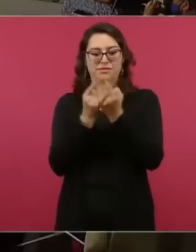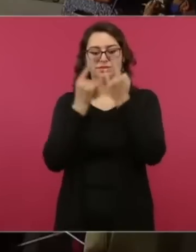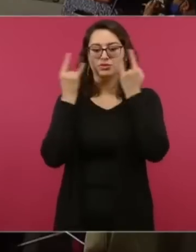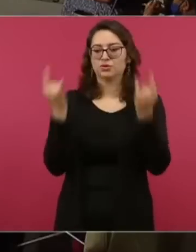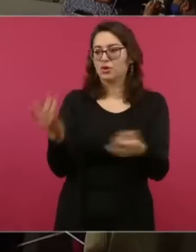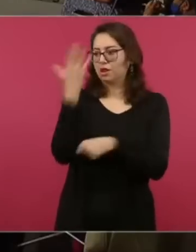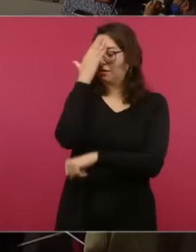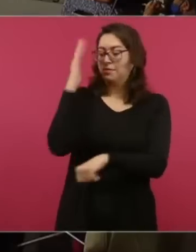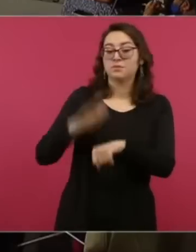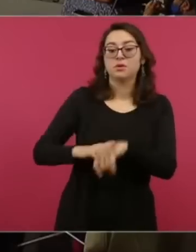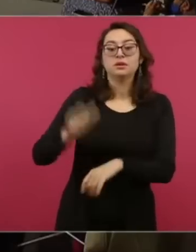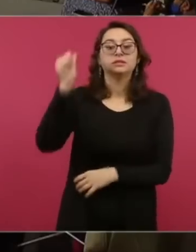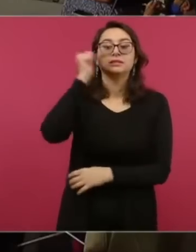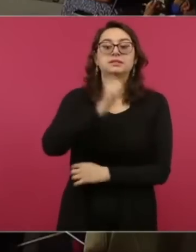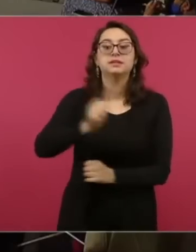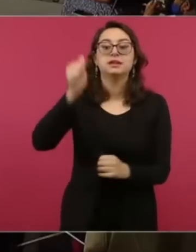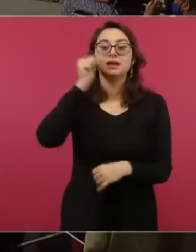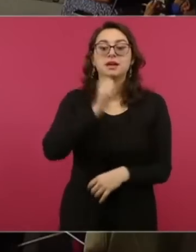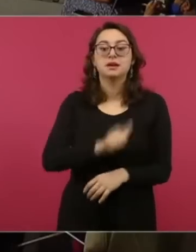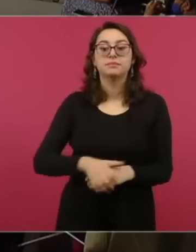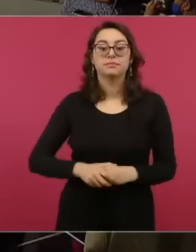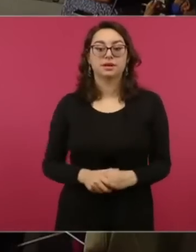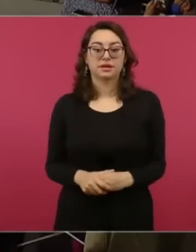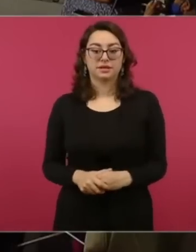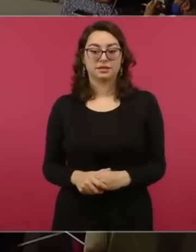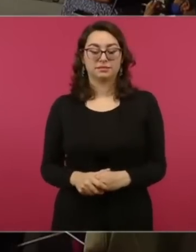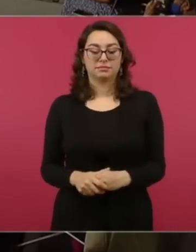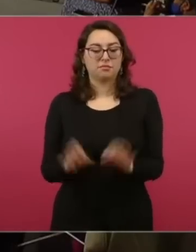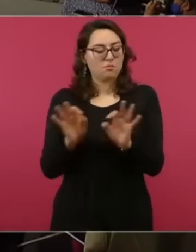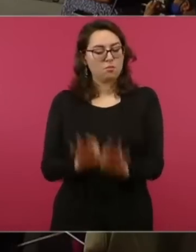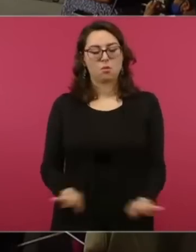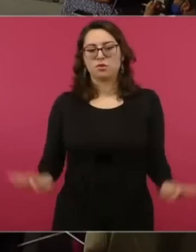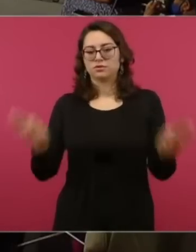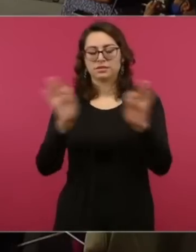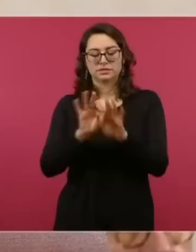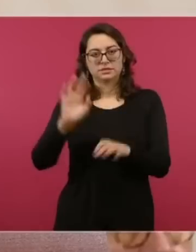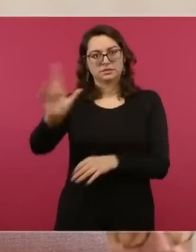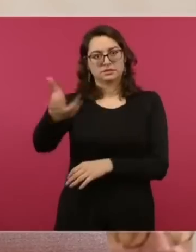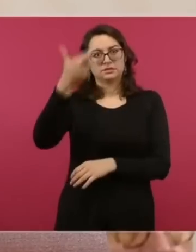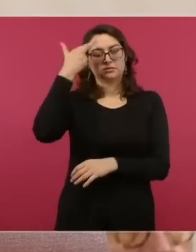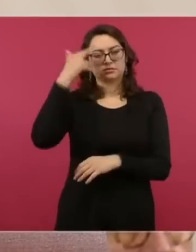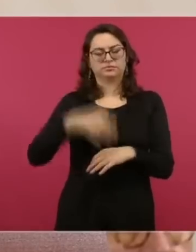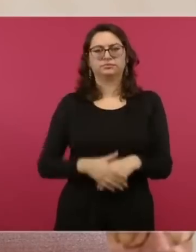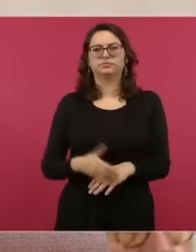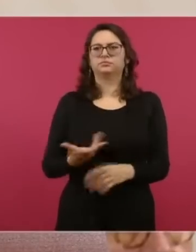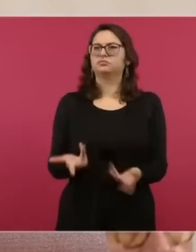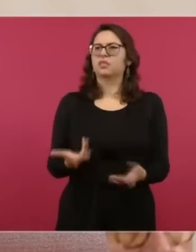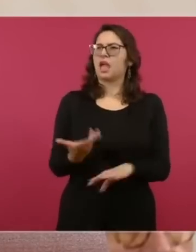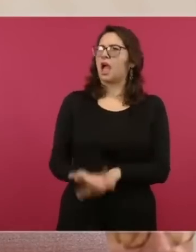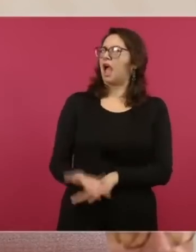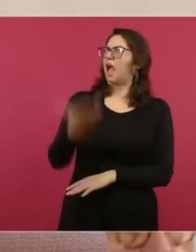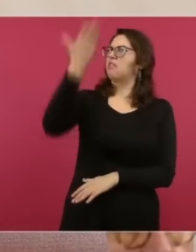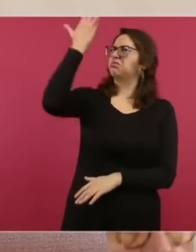decía Cicerón, quien no sabe de dónde viene,